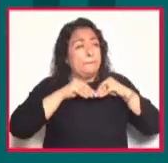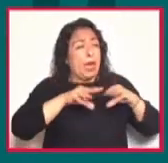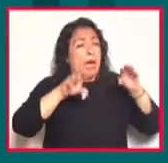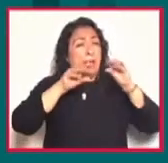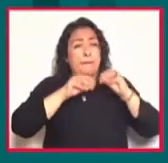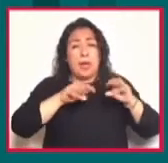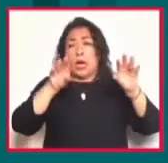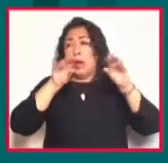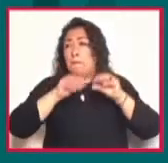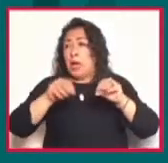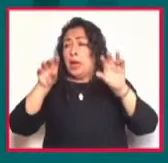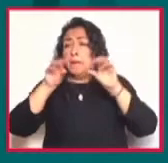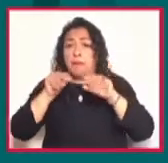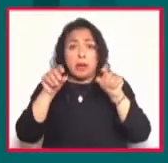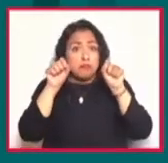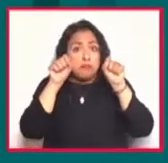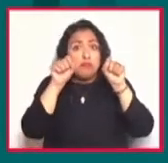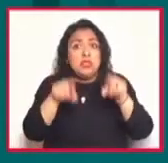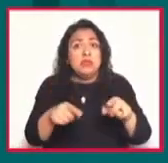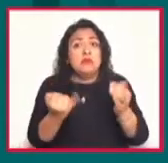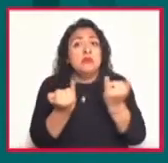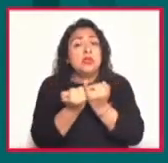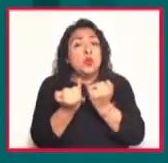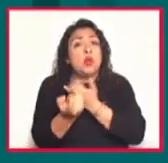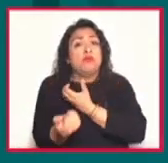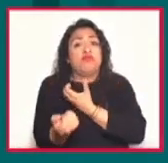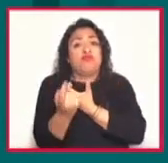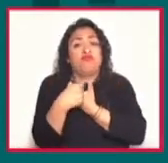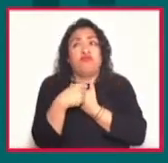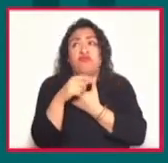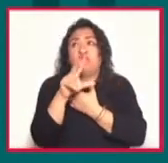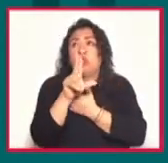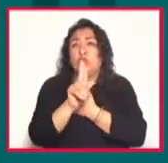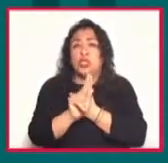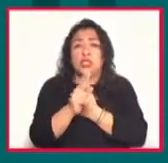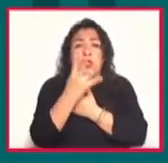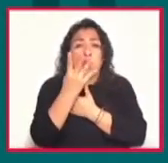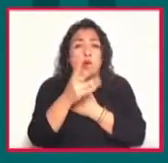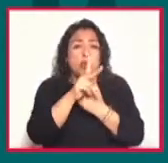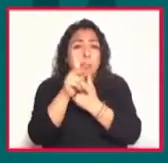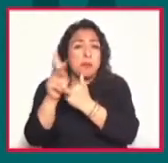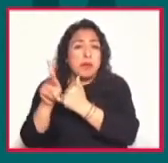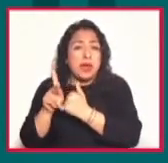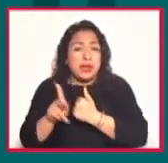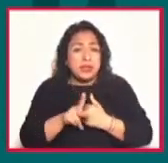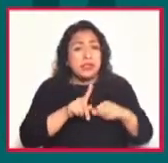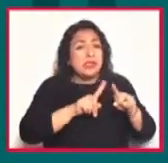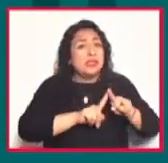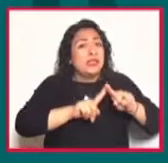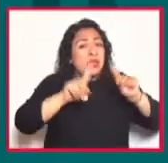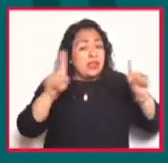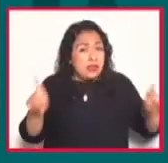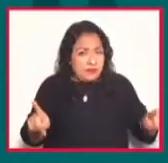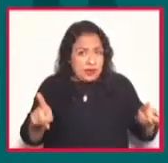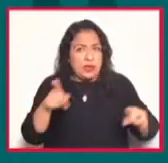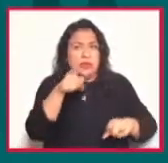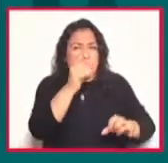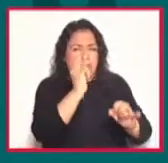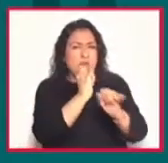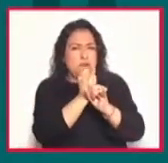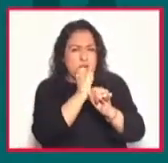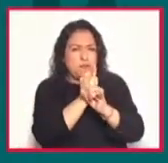Mismas que nos siguieron desde ochenta y cuatro diferentes países. En la página web,